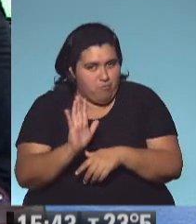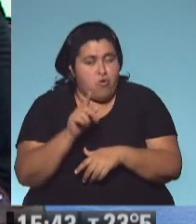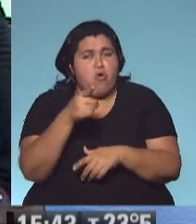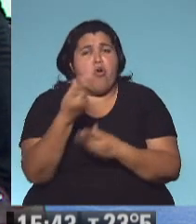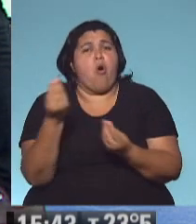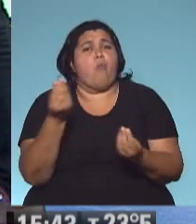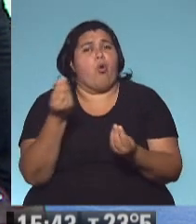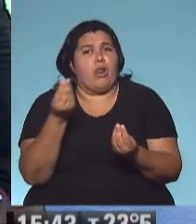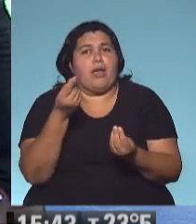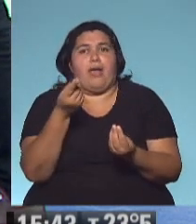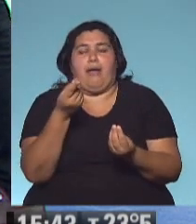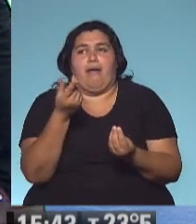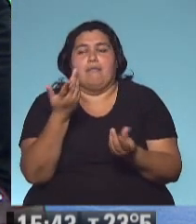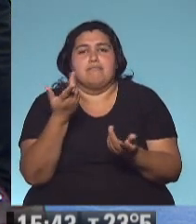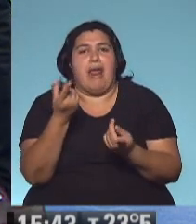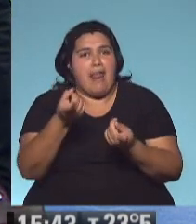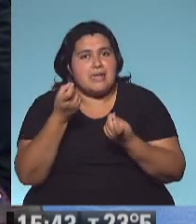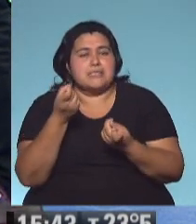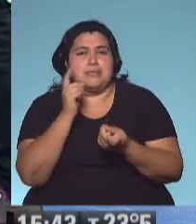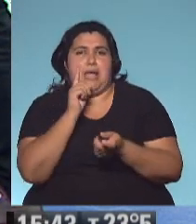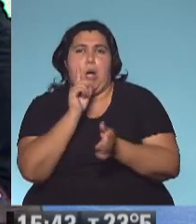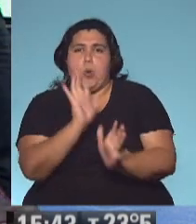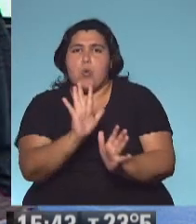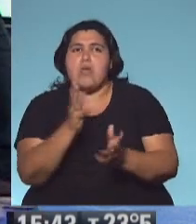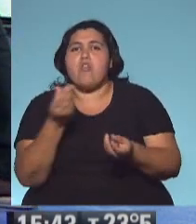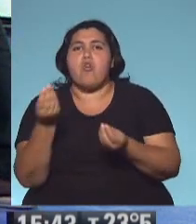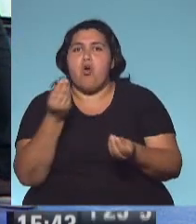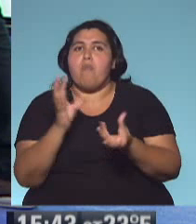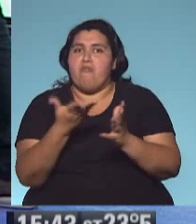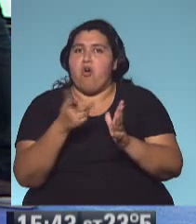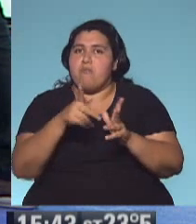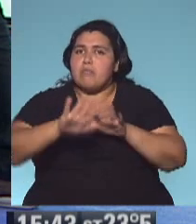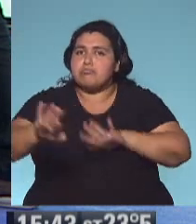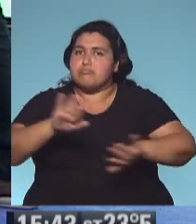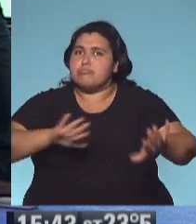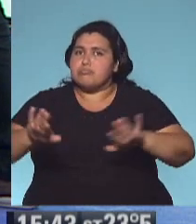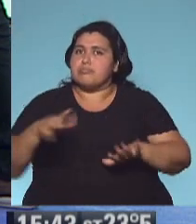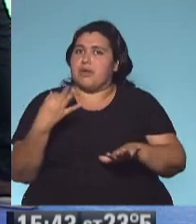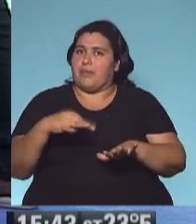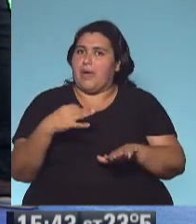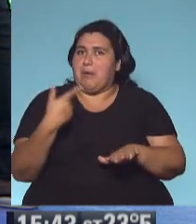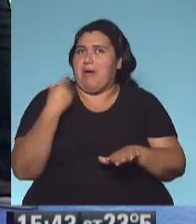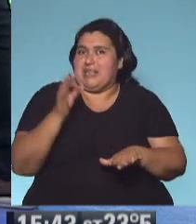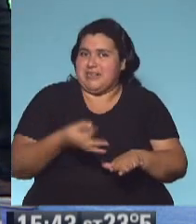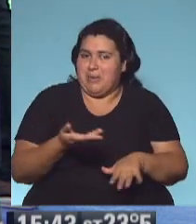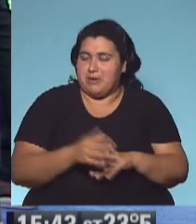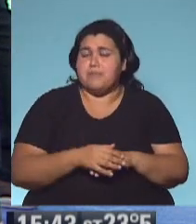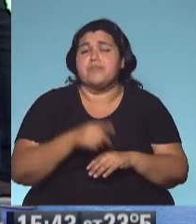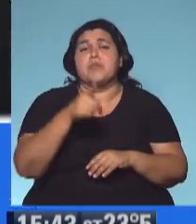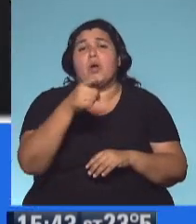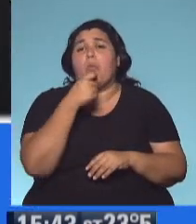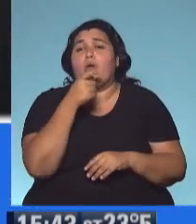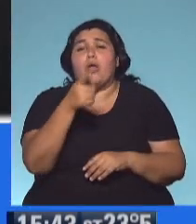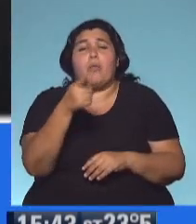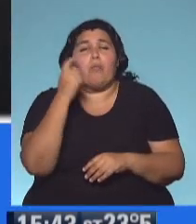qué uno necesita tomar las precauciones que estamos tomando de distanciamiento social. Entonces, ustedes elijan